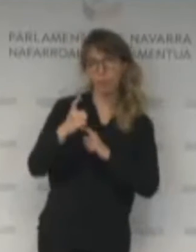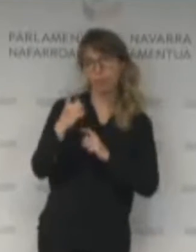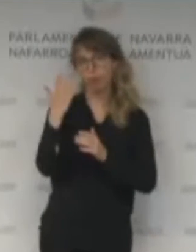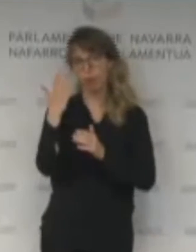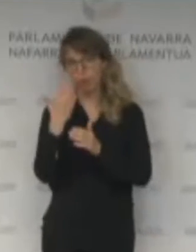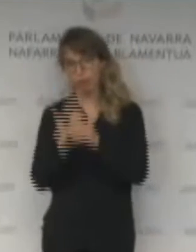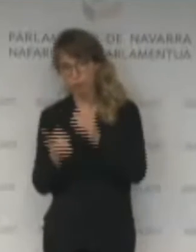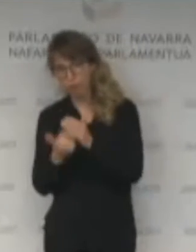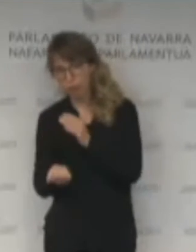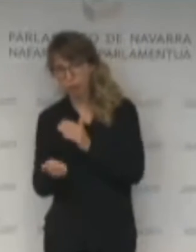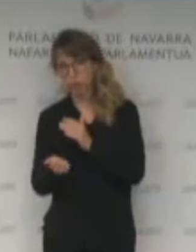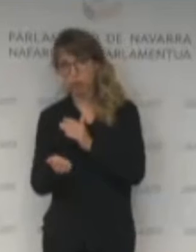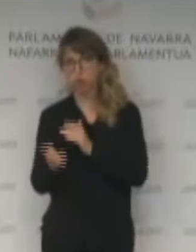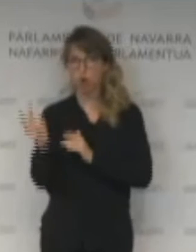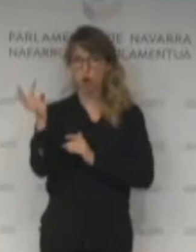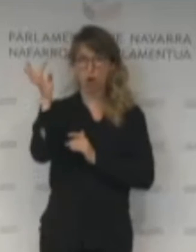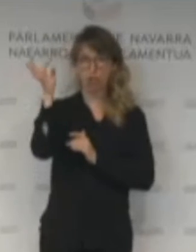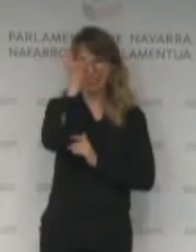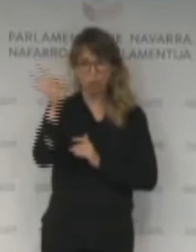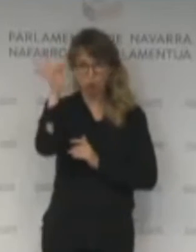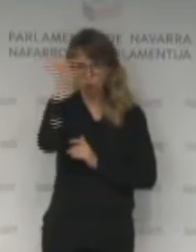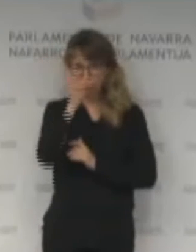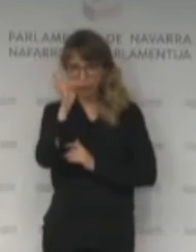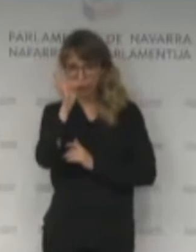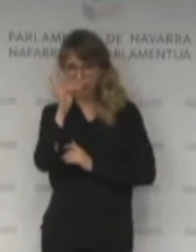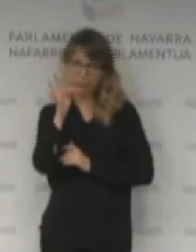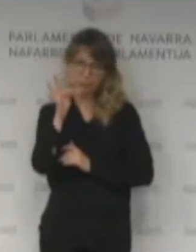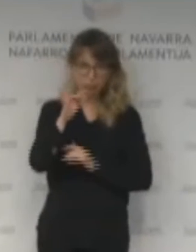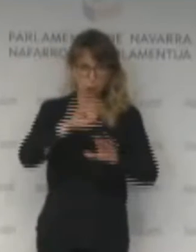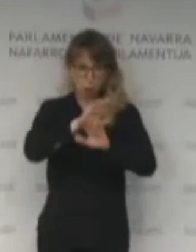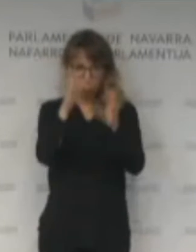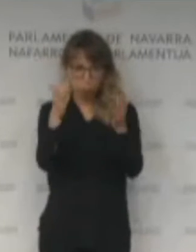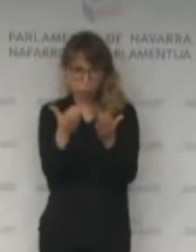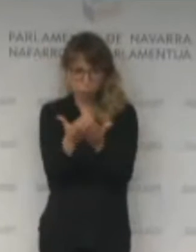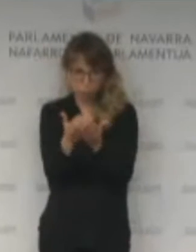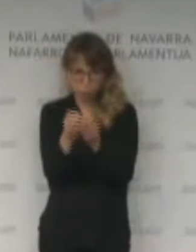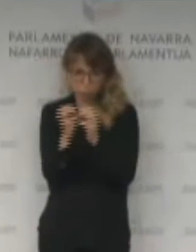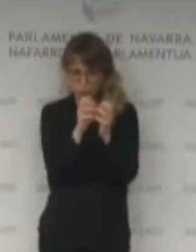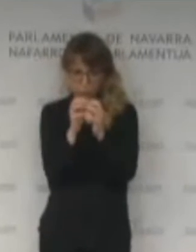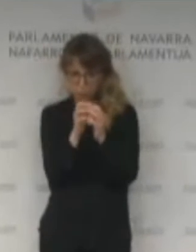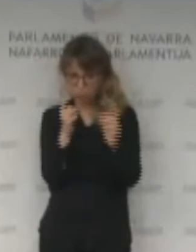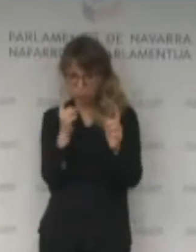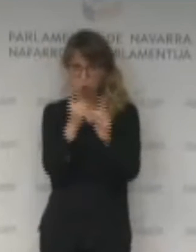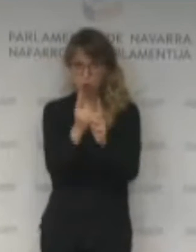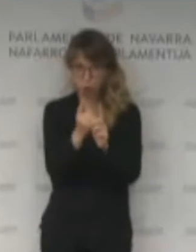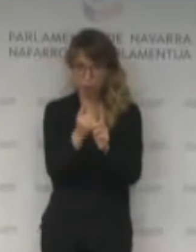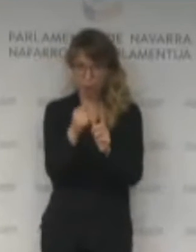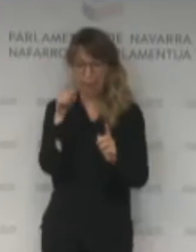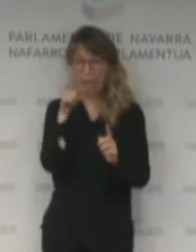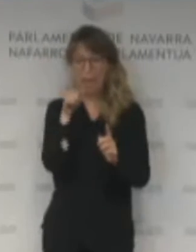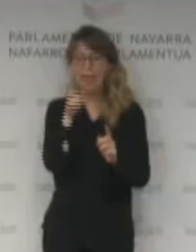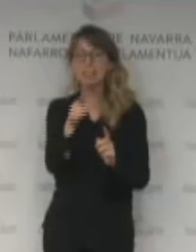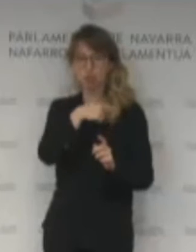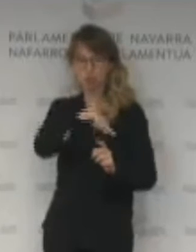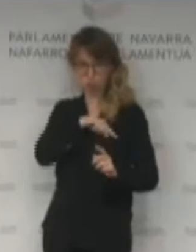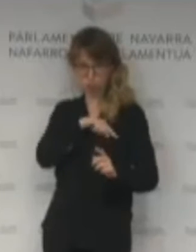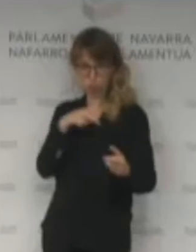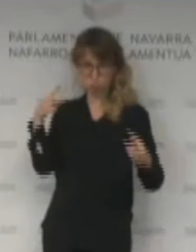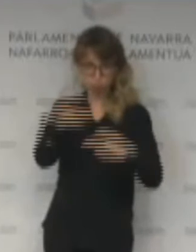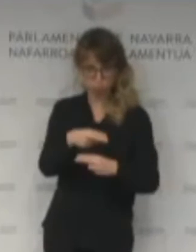teorías de la conspiración. Creemos que esto es lo que hay que combatir. Por eso